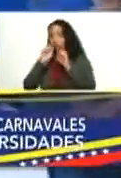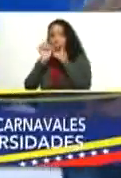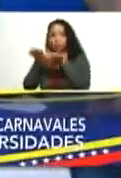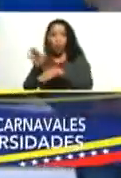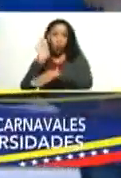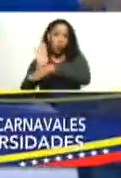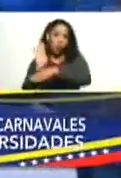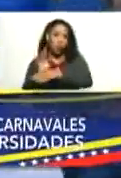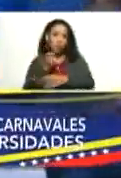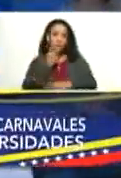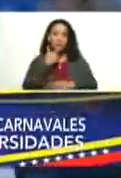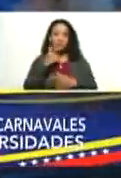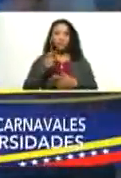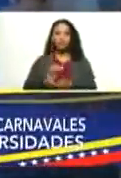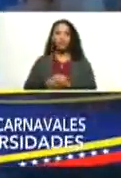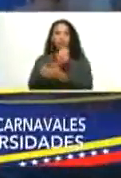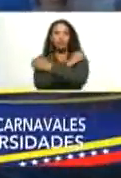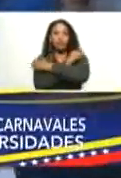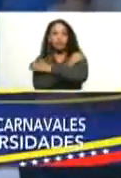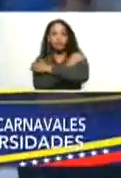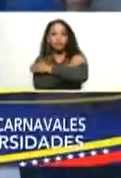las cuide. Muy bello todo, las felicito, de verdad, muy bello.